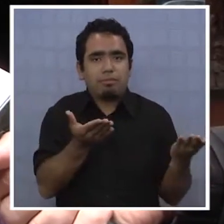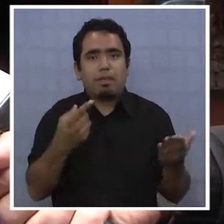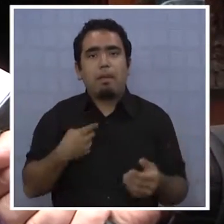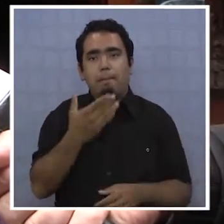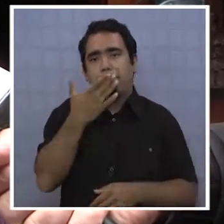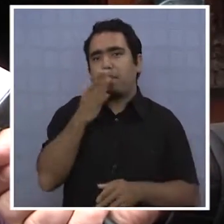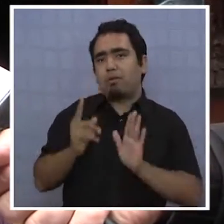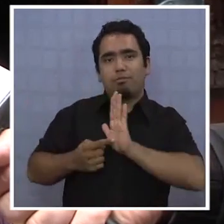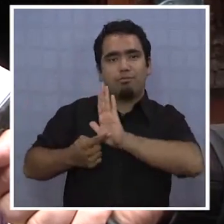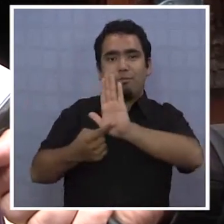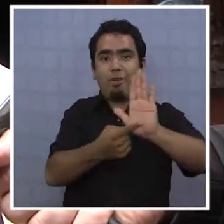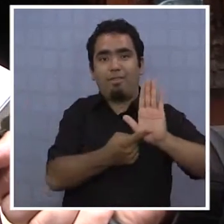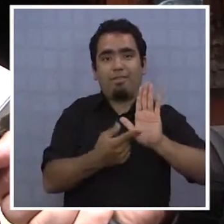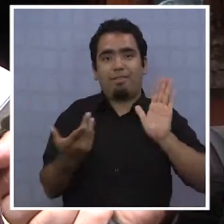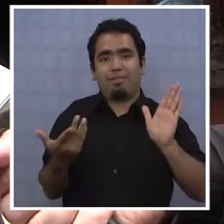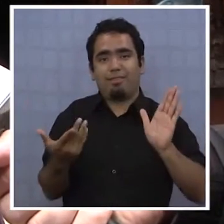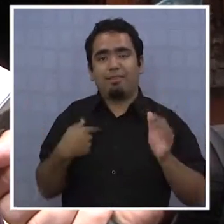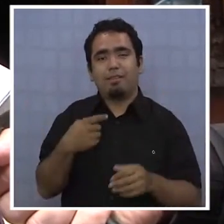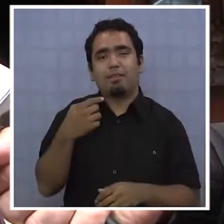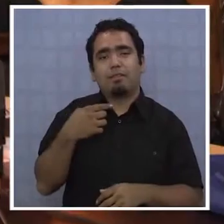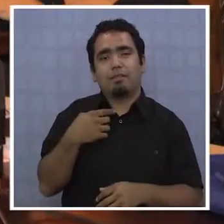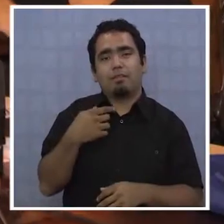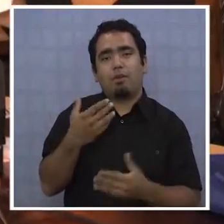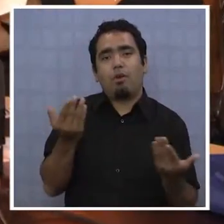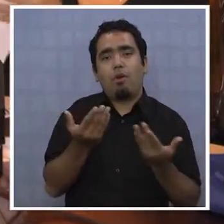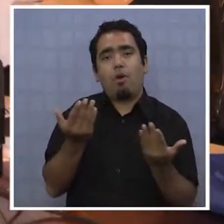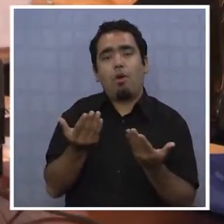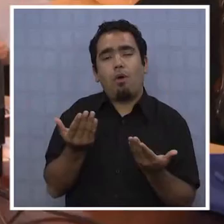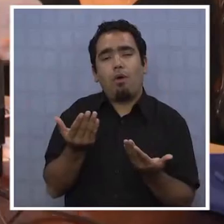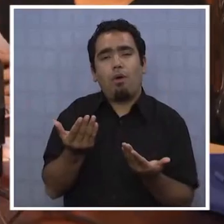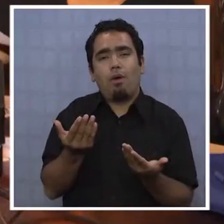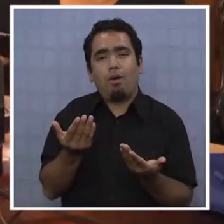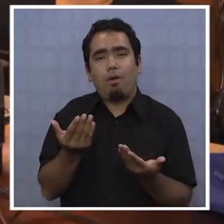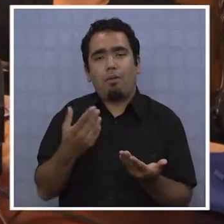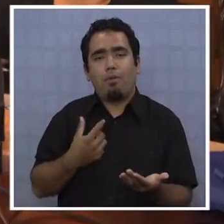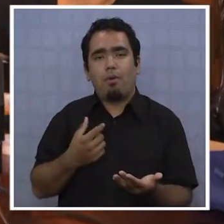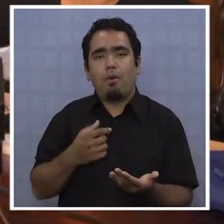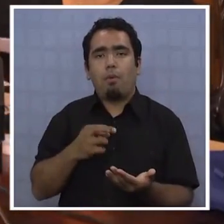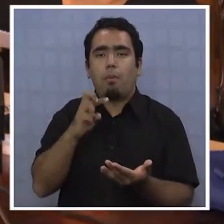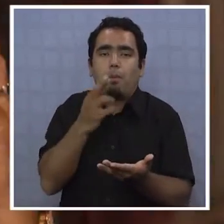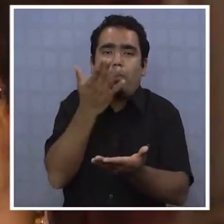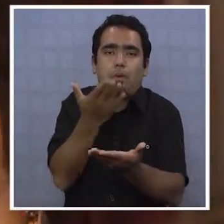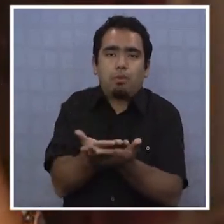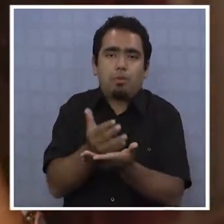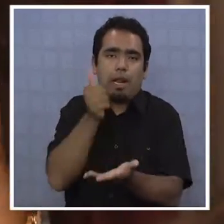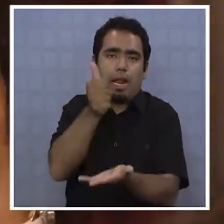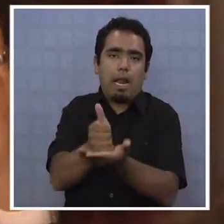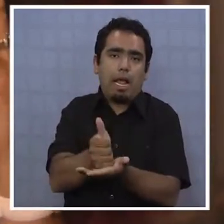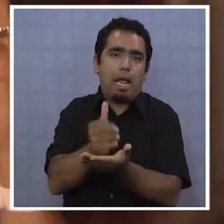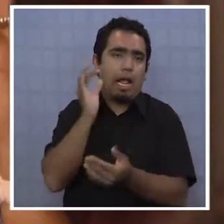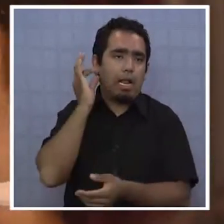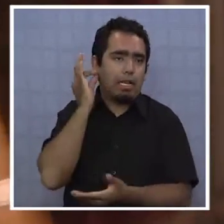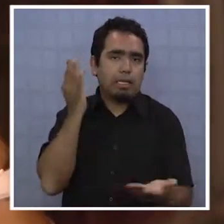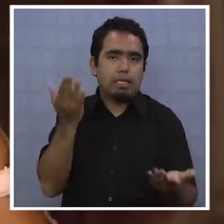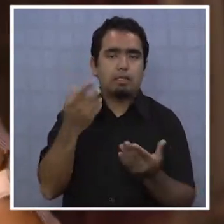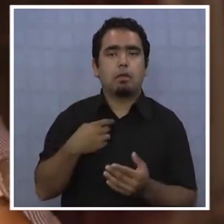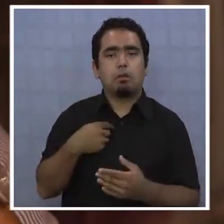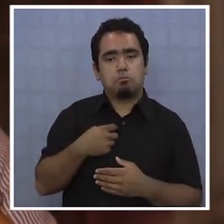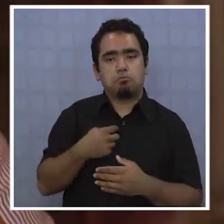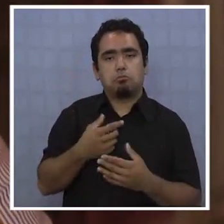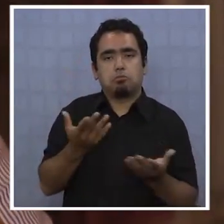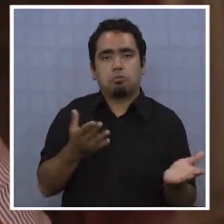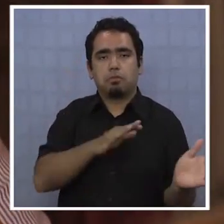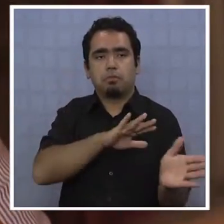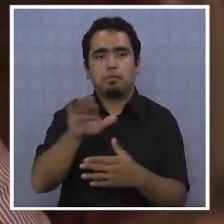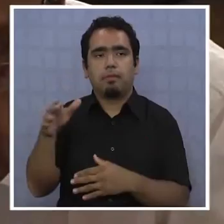Y yo creo que es la mejor demostración que uno puede hacer como candidatura oficial